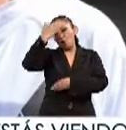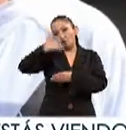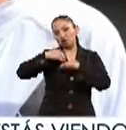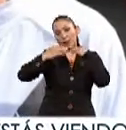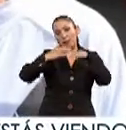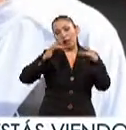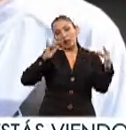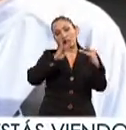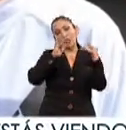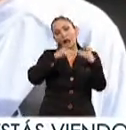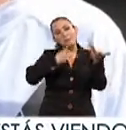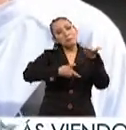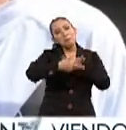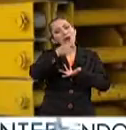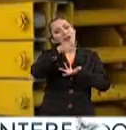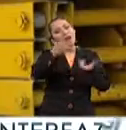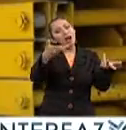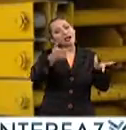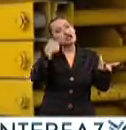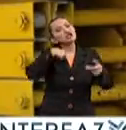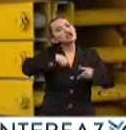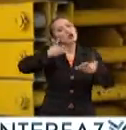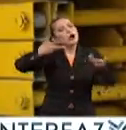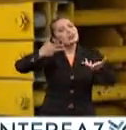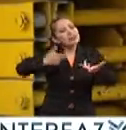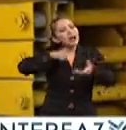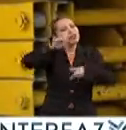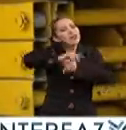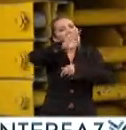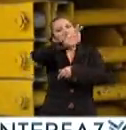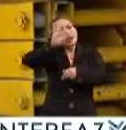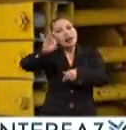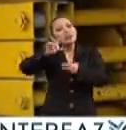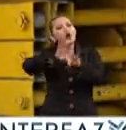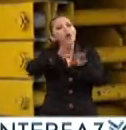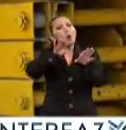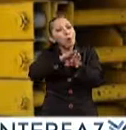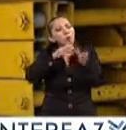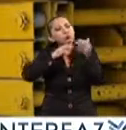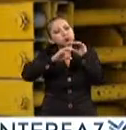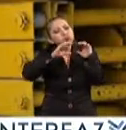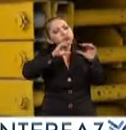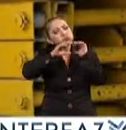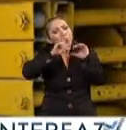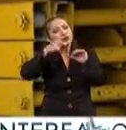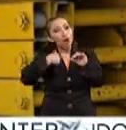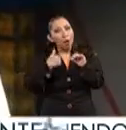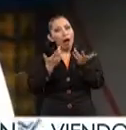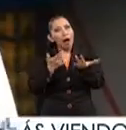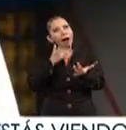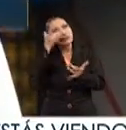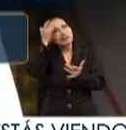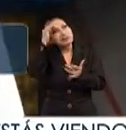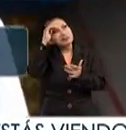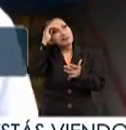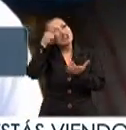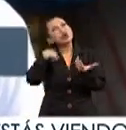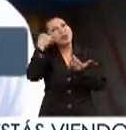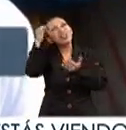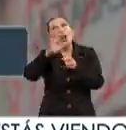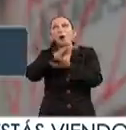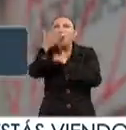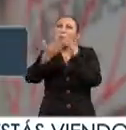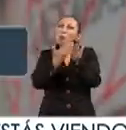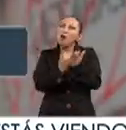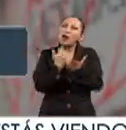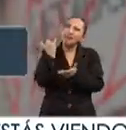estuvimos como platicando un poco de a qué iba cómo iba a ser los días las fechas y ahí entré un poco mi parte como la parte de qué idea iba a